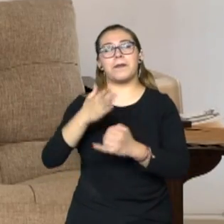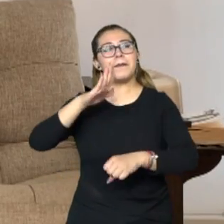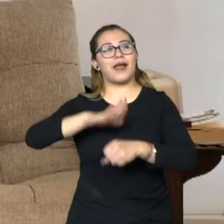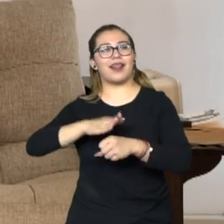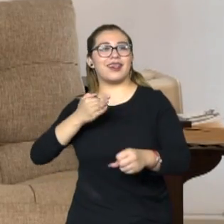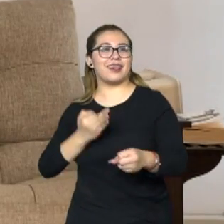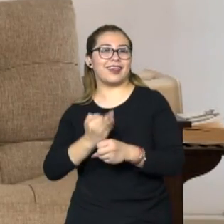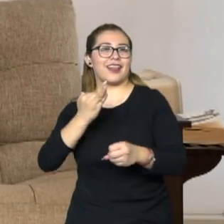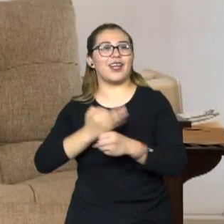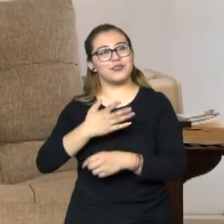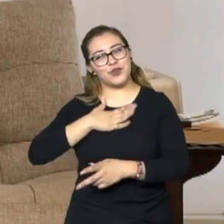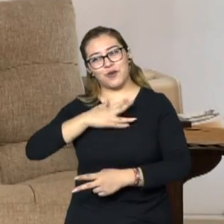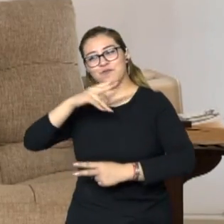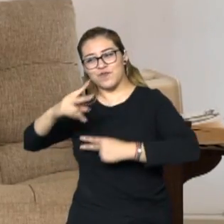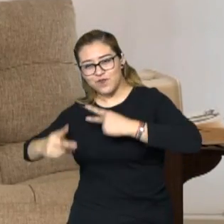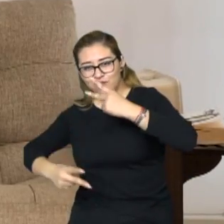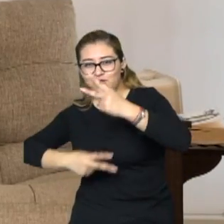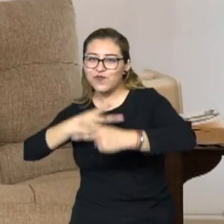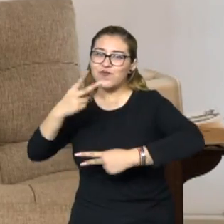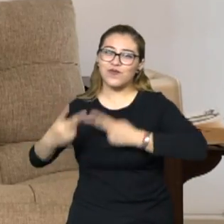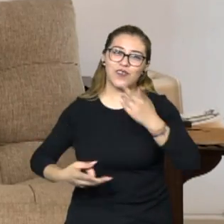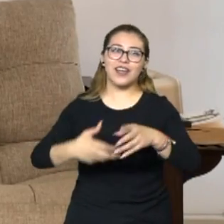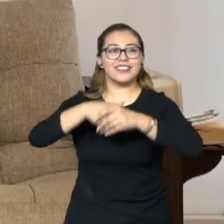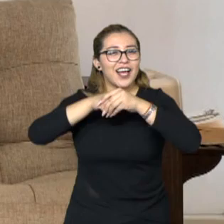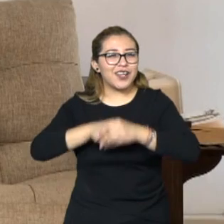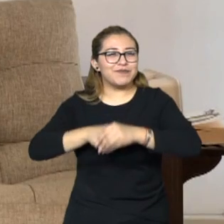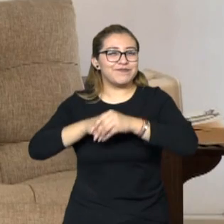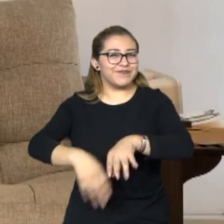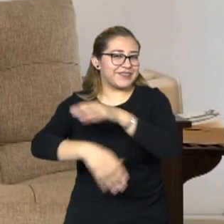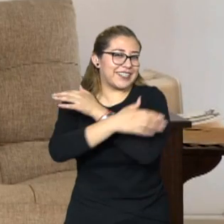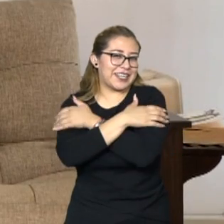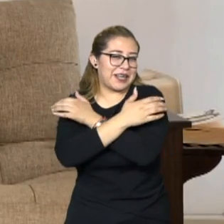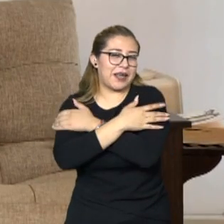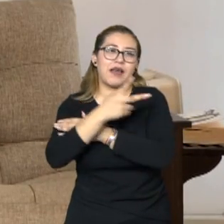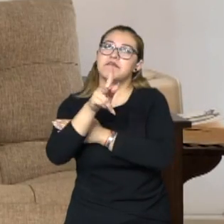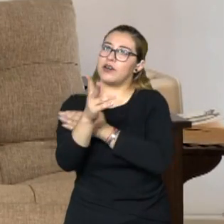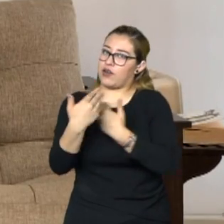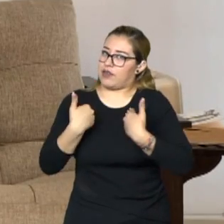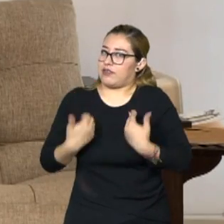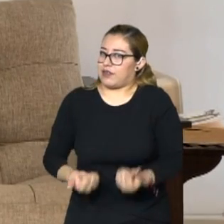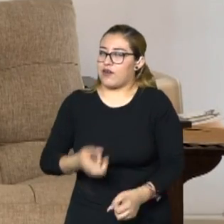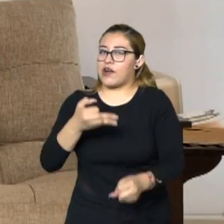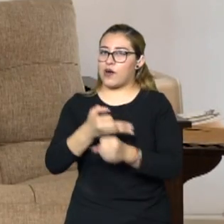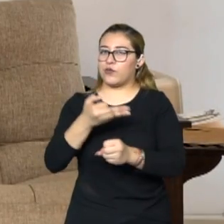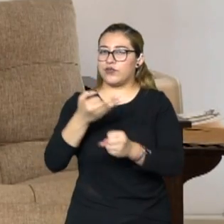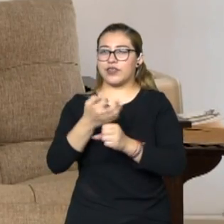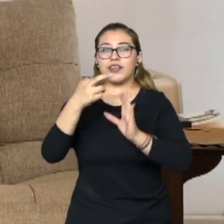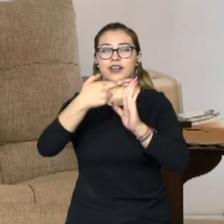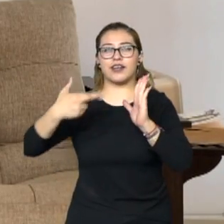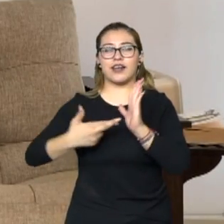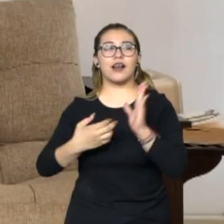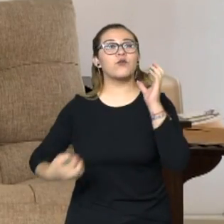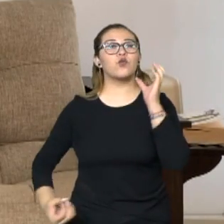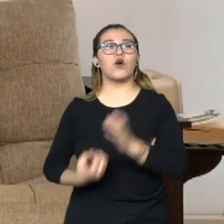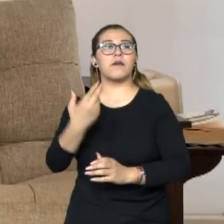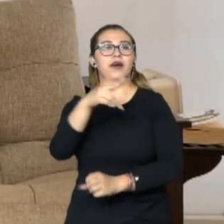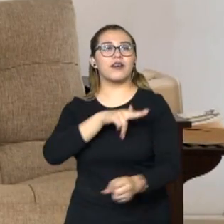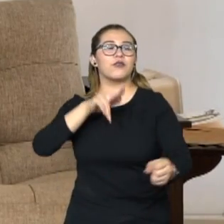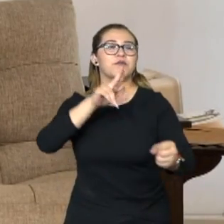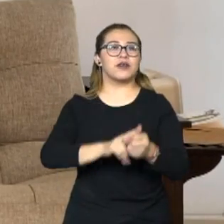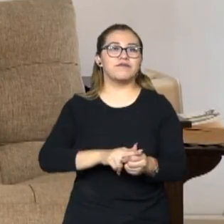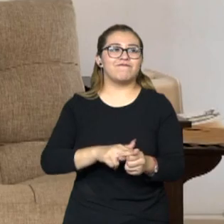yo podía ir al estudio y abrazarles y saludarles. Pero comprendo que en las reglas de la nueva normalidad pues nos toca ahora